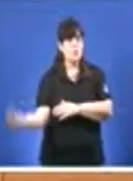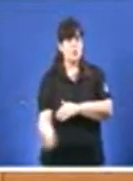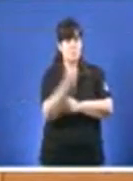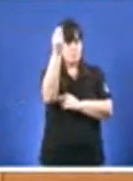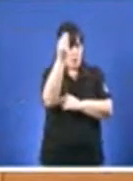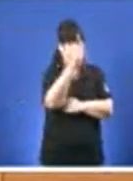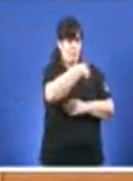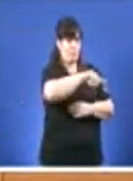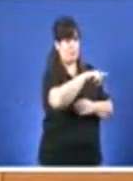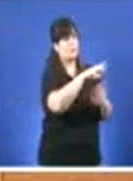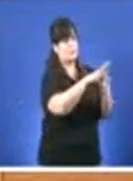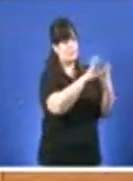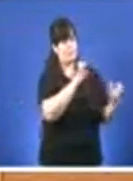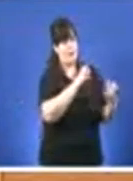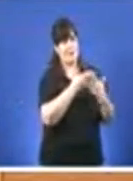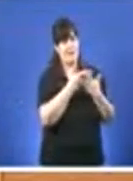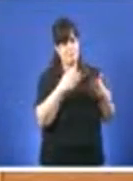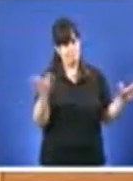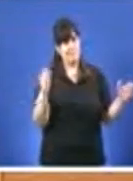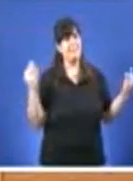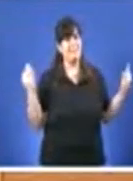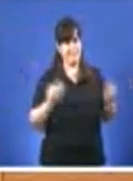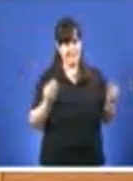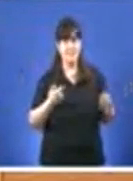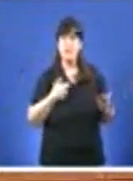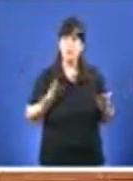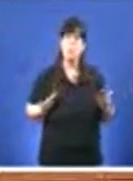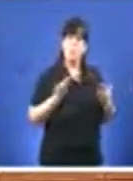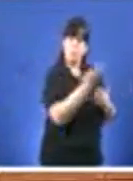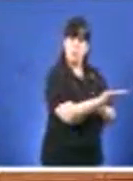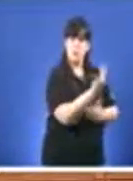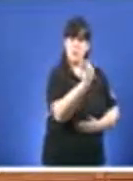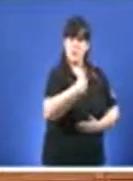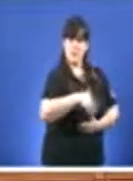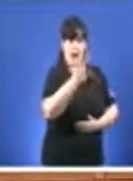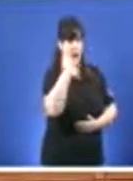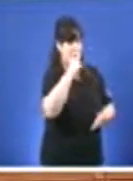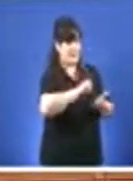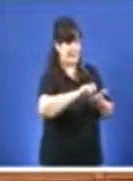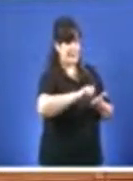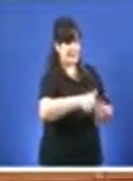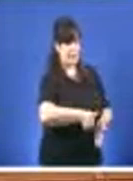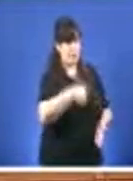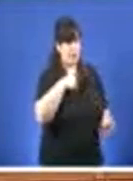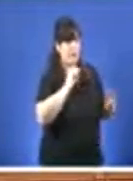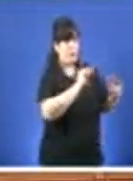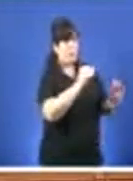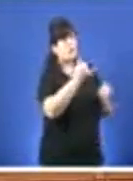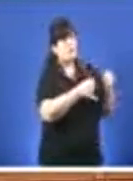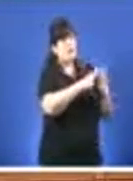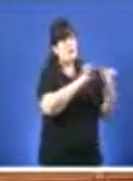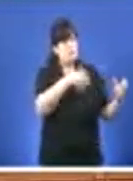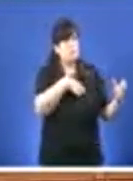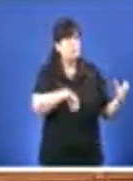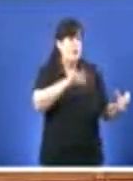esperando ese pacto e propuxen ese pacto. Espero, señoría, que o seu secretario xeral poda pactar con